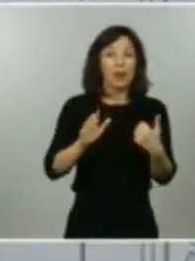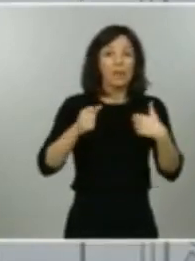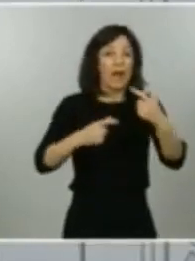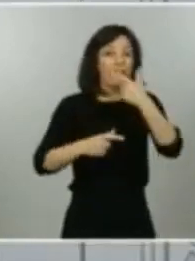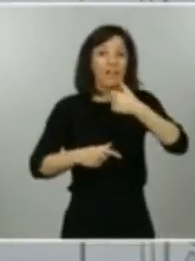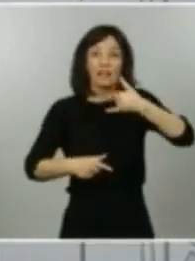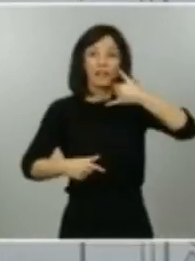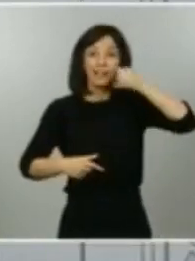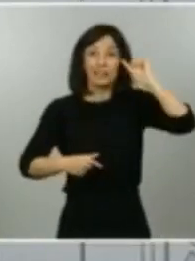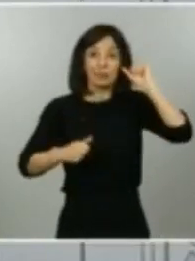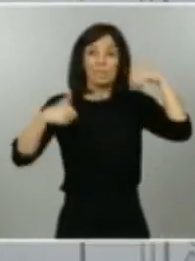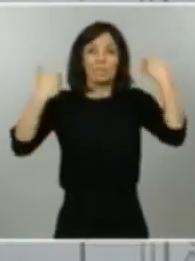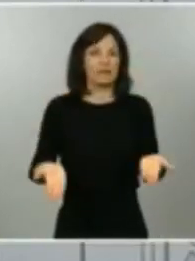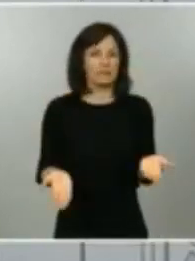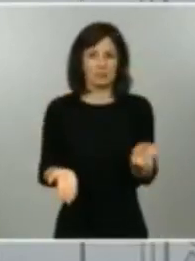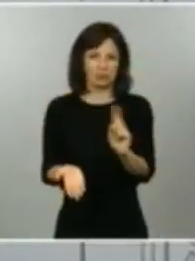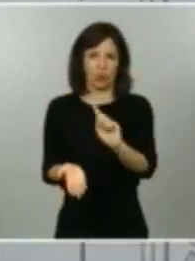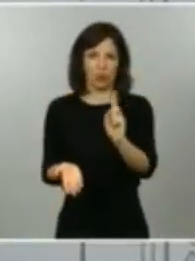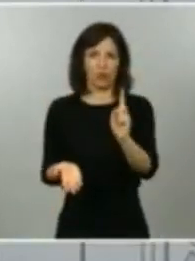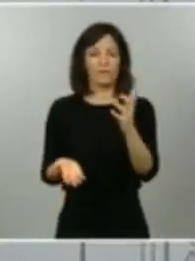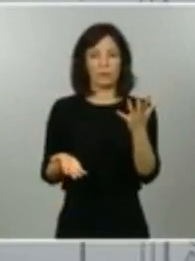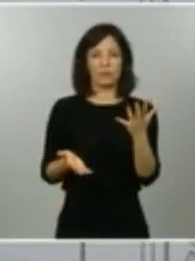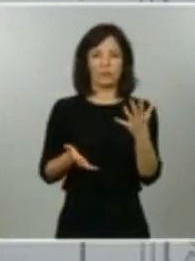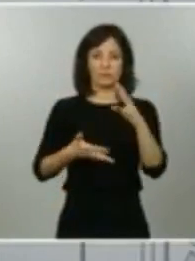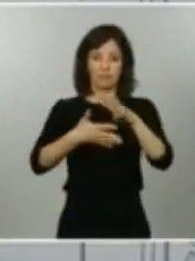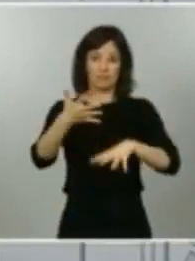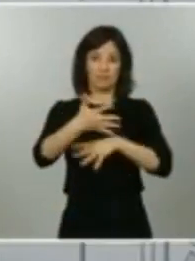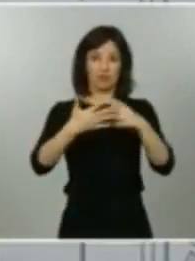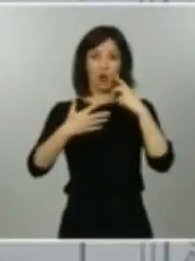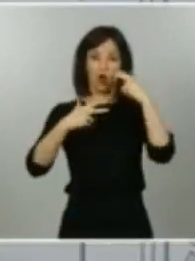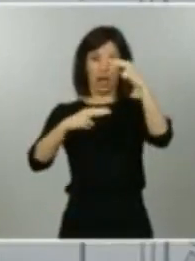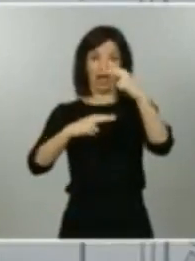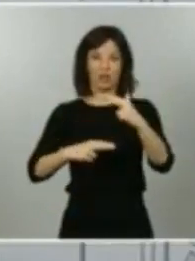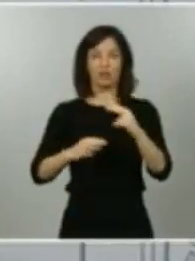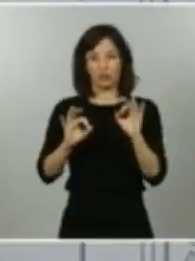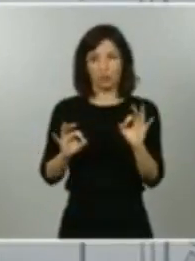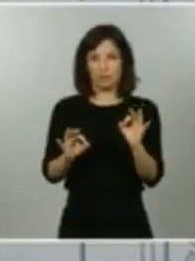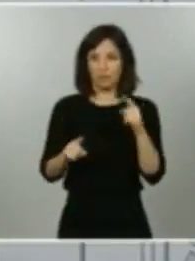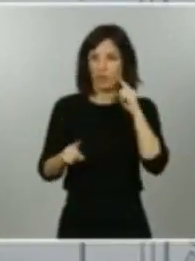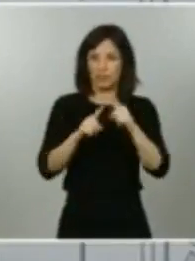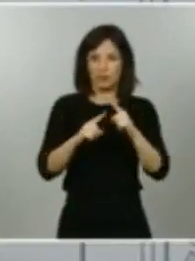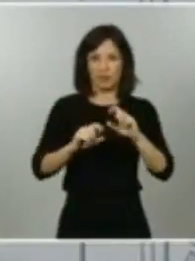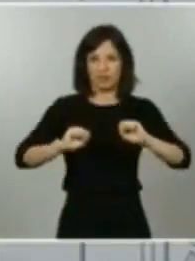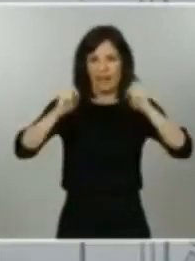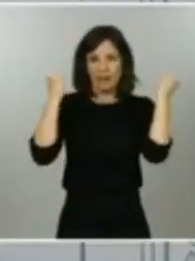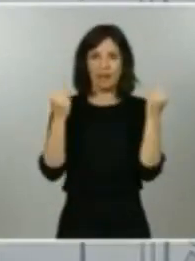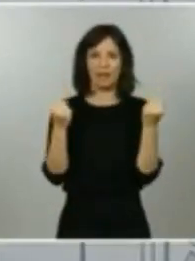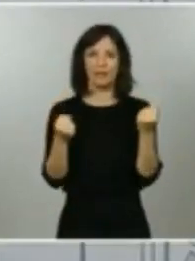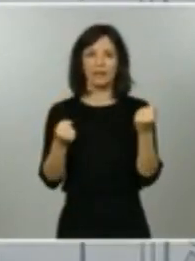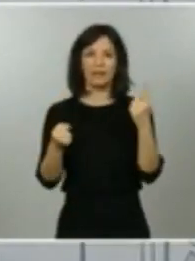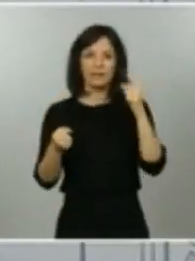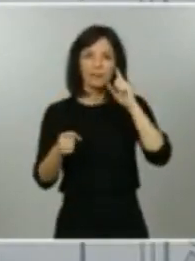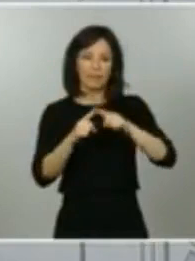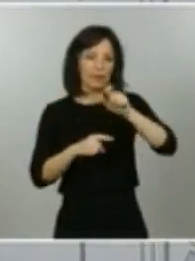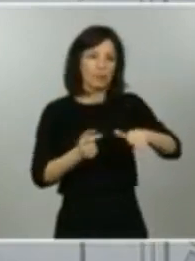Y eso en principio, el mecanismo que está ahora mismo establecido para conseguirlo es mantener unas ciertas franjas horarias que se terminarán de